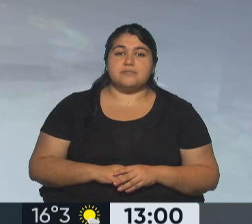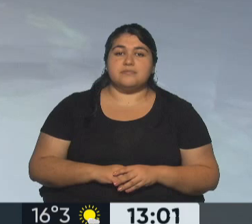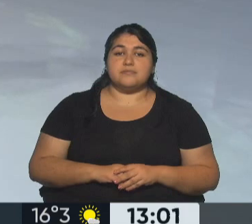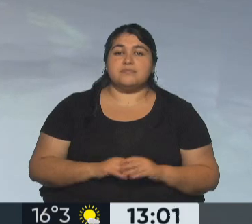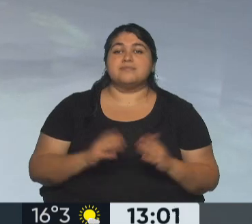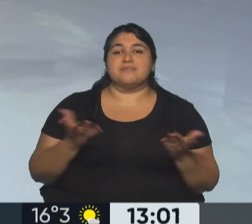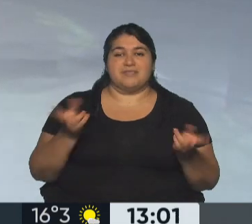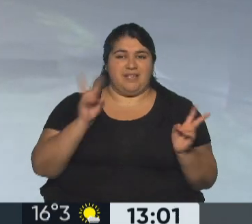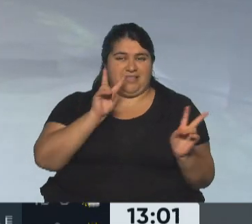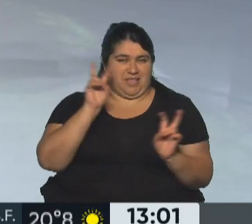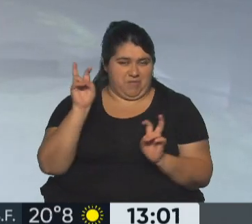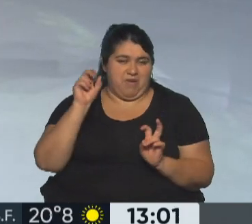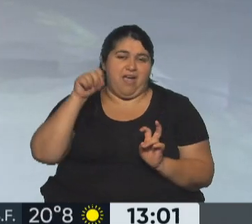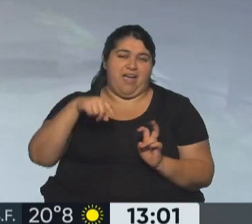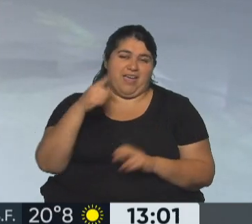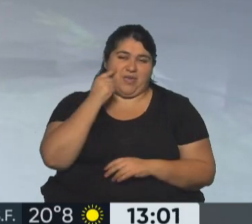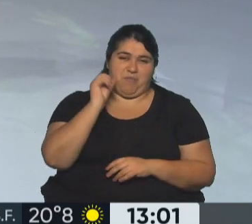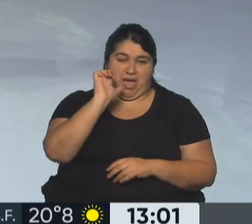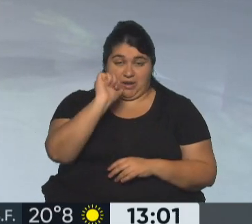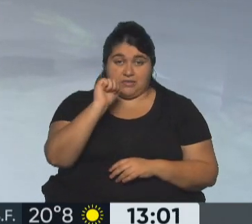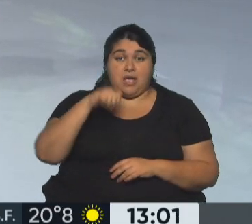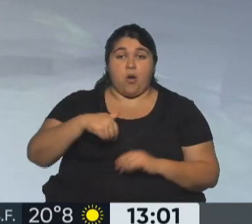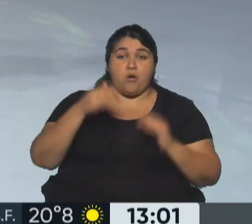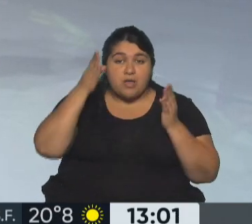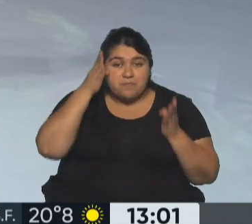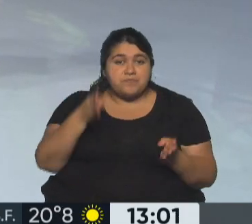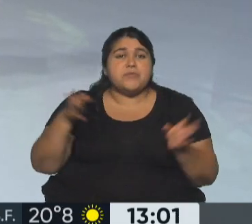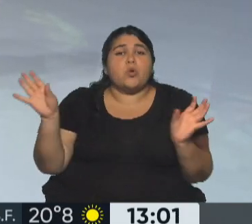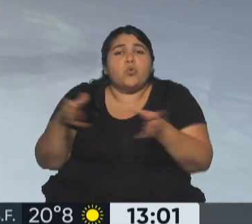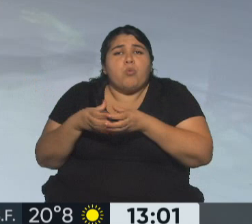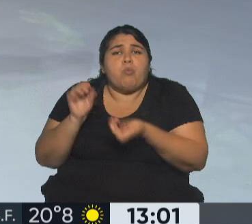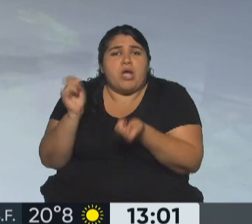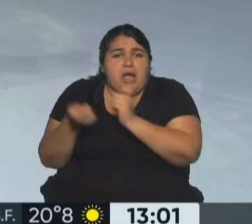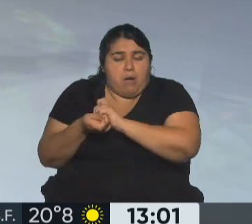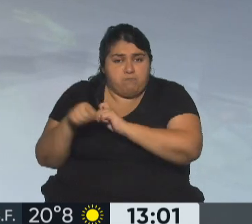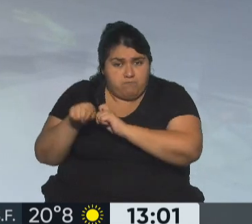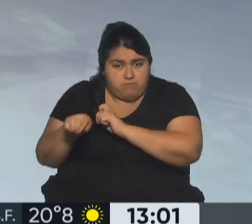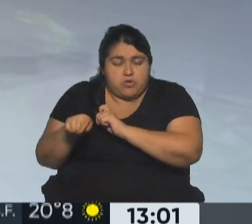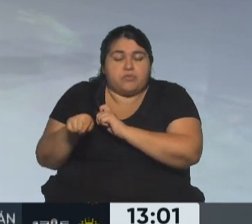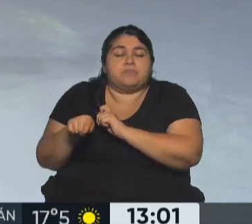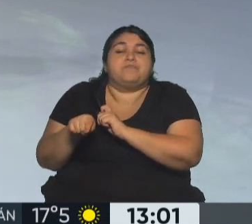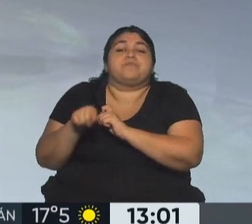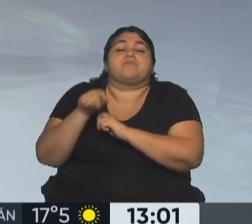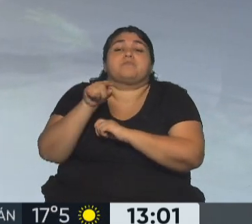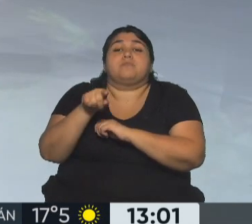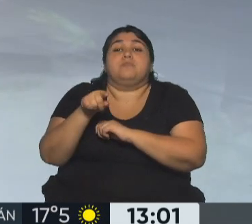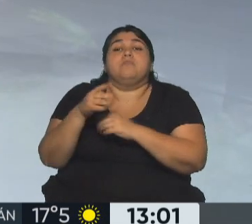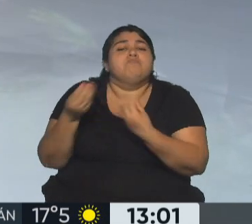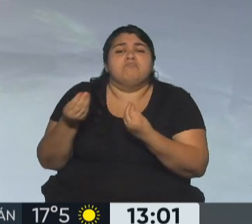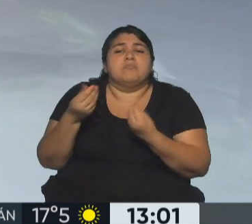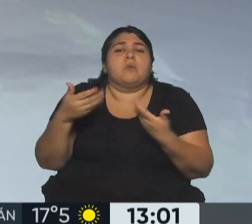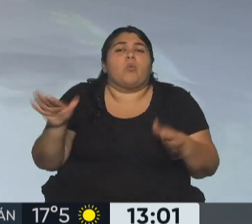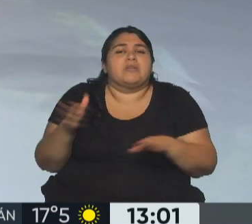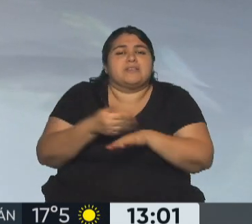Bueno, amplia agenda periodística este martes, nos ocupamos ahora de Juntos por el Cambio y un nuevo encuentro. Exactamente, se podría decir la